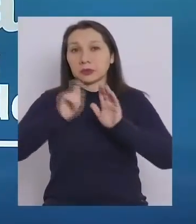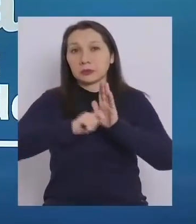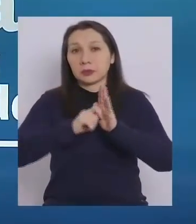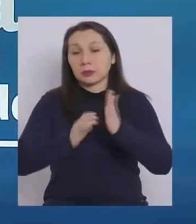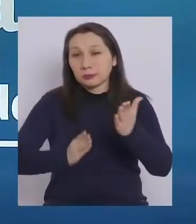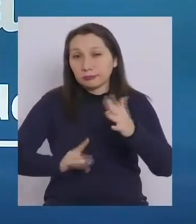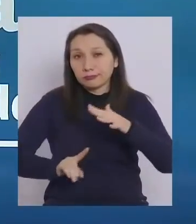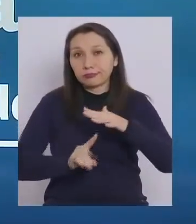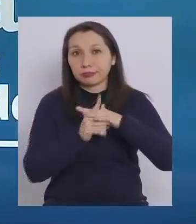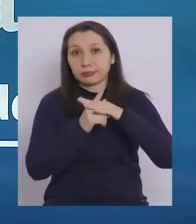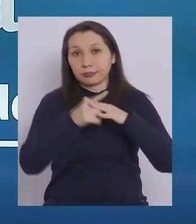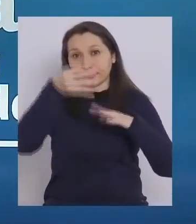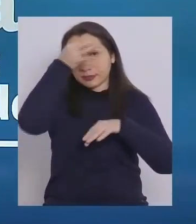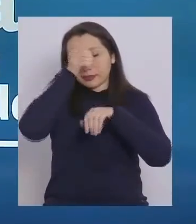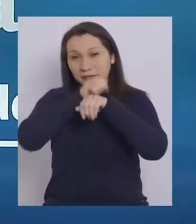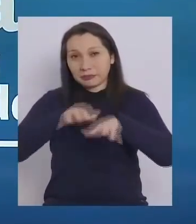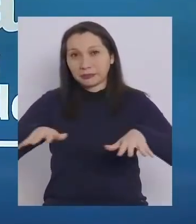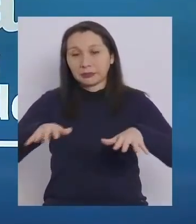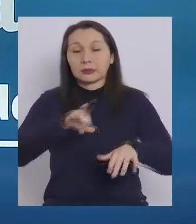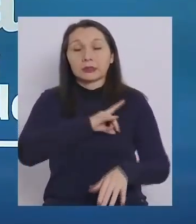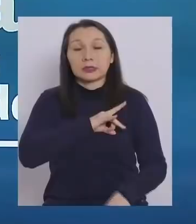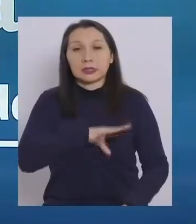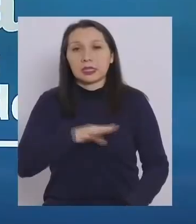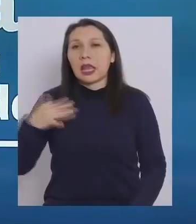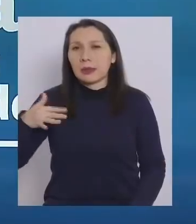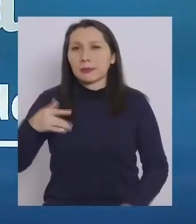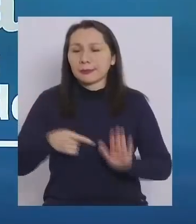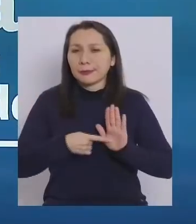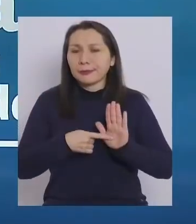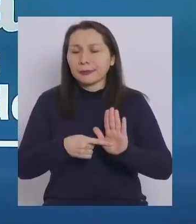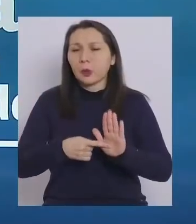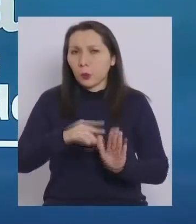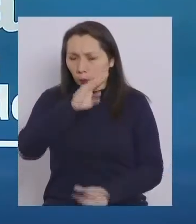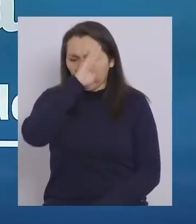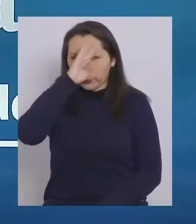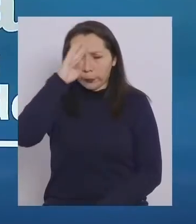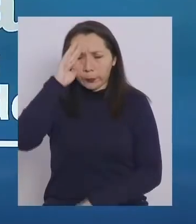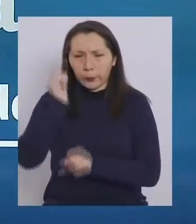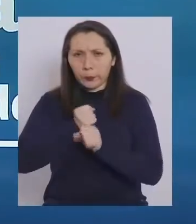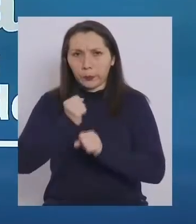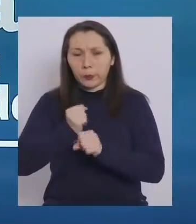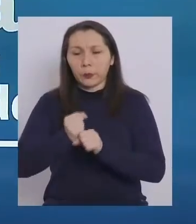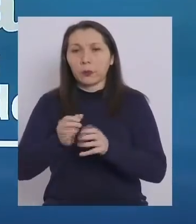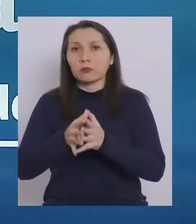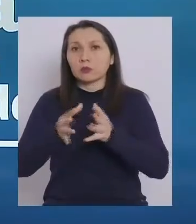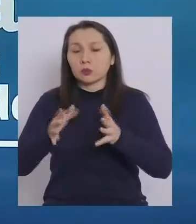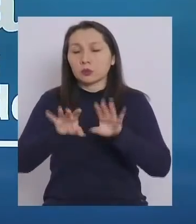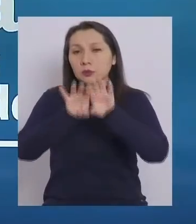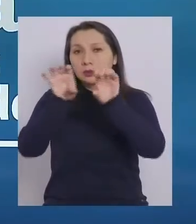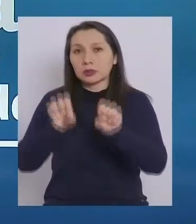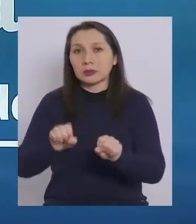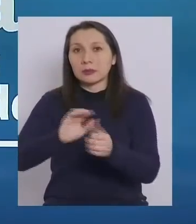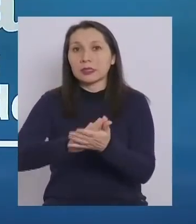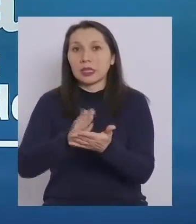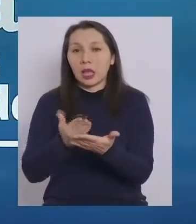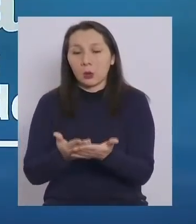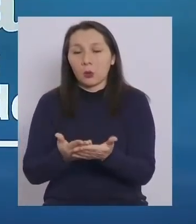inicio de la pandemia en Chile, es importante dimensionar la exigencia a la cual se ha visto sometido nuestro sistema de salud.